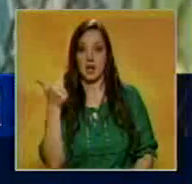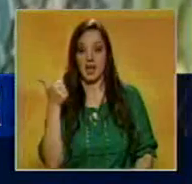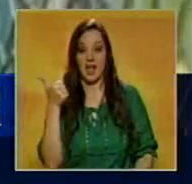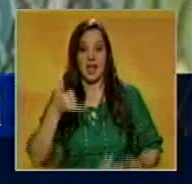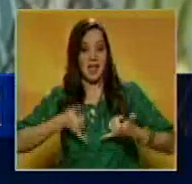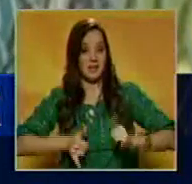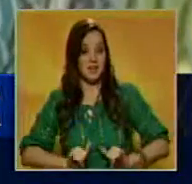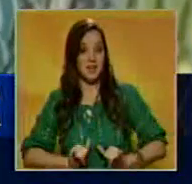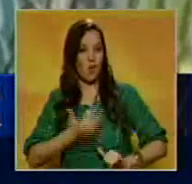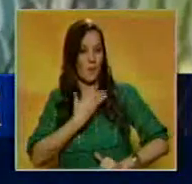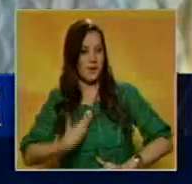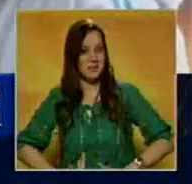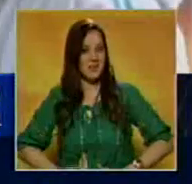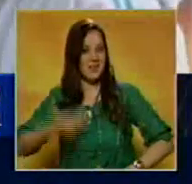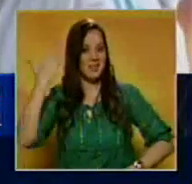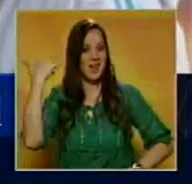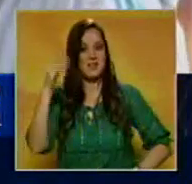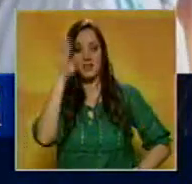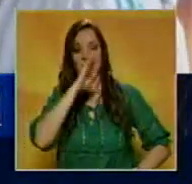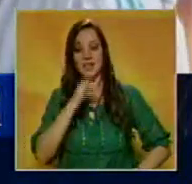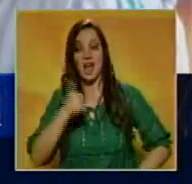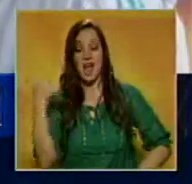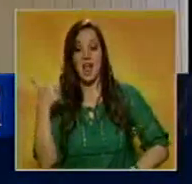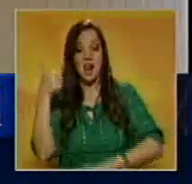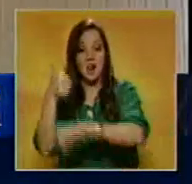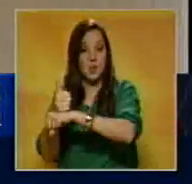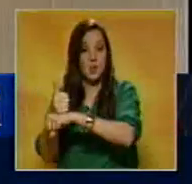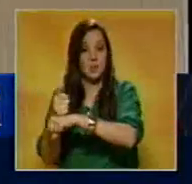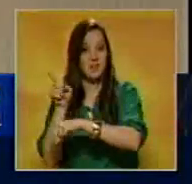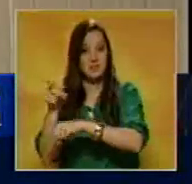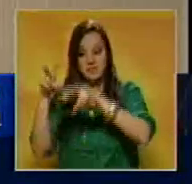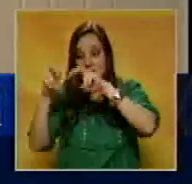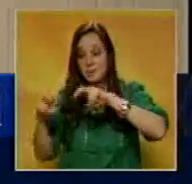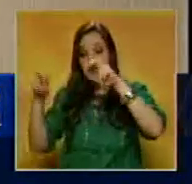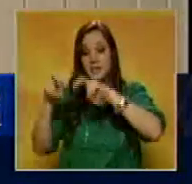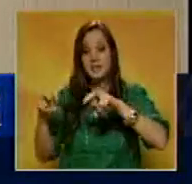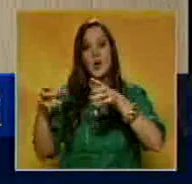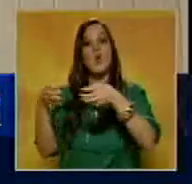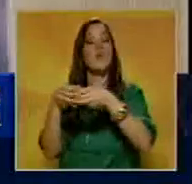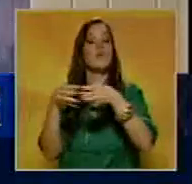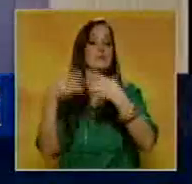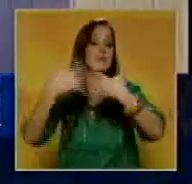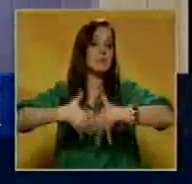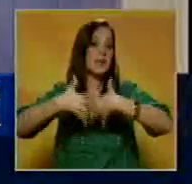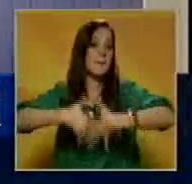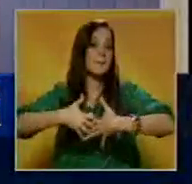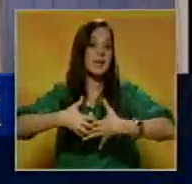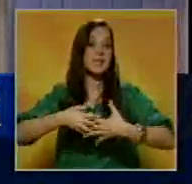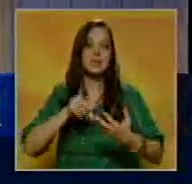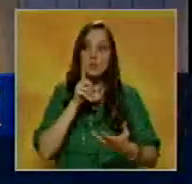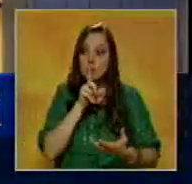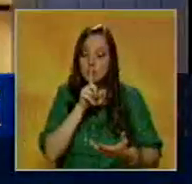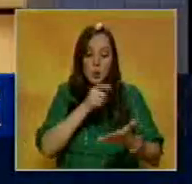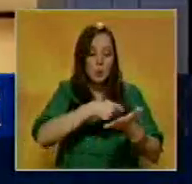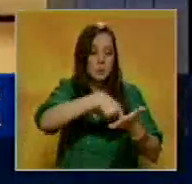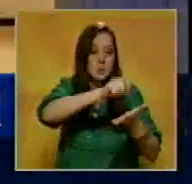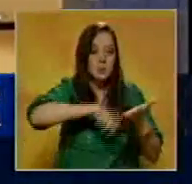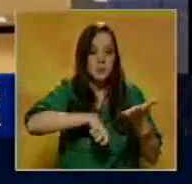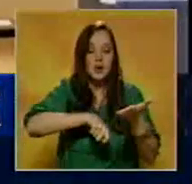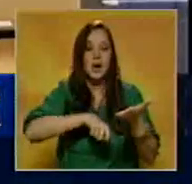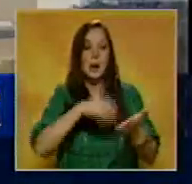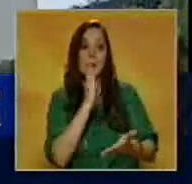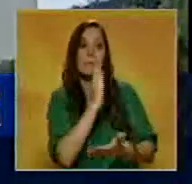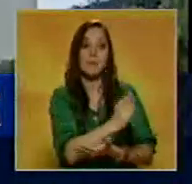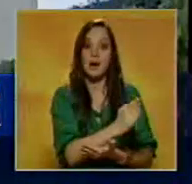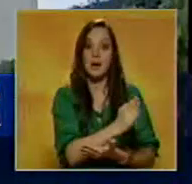hijo del exmandatario brasileño, aparece involucrada en una investigación sobre un grupo de empresas que adulteraba multas tributarias para